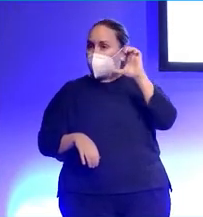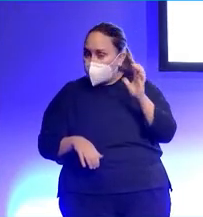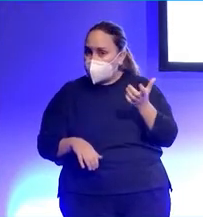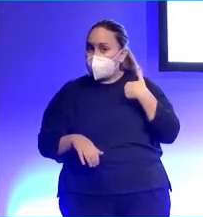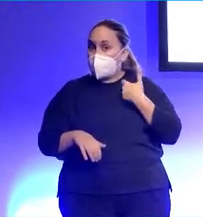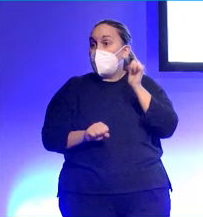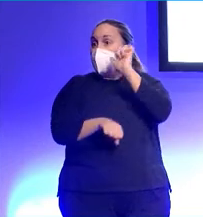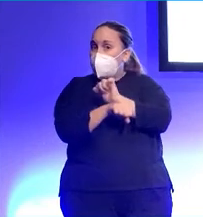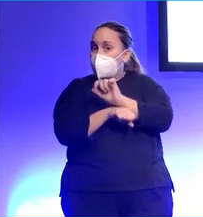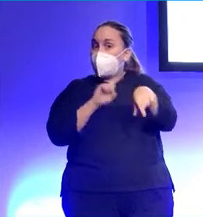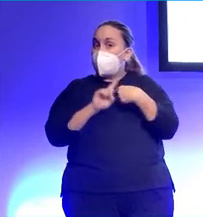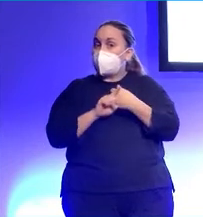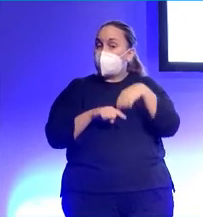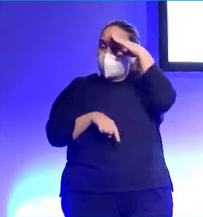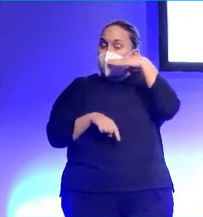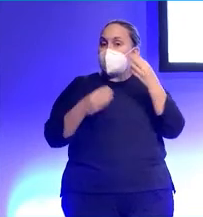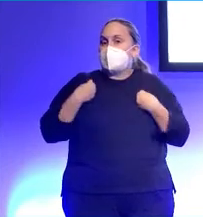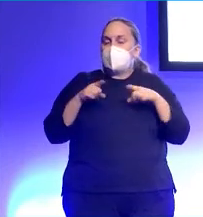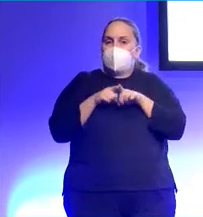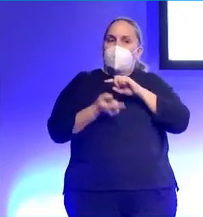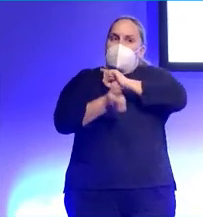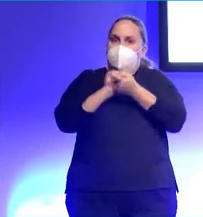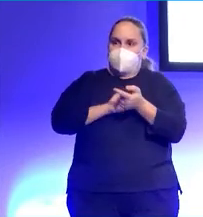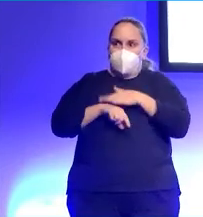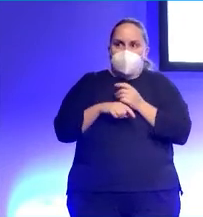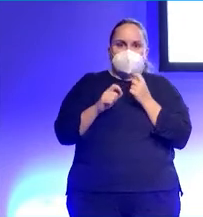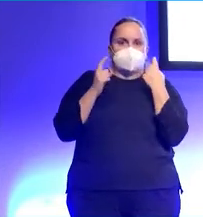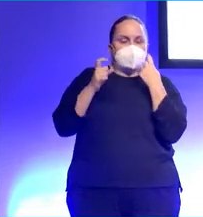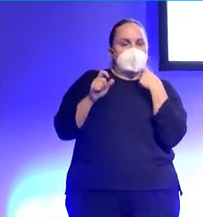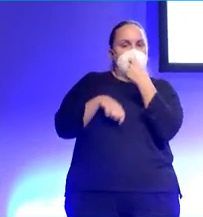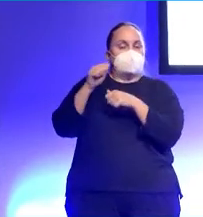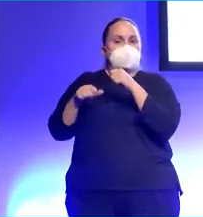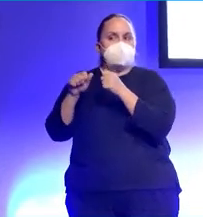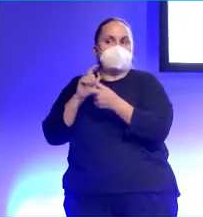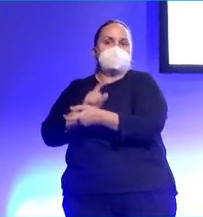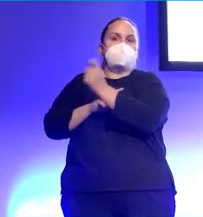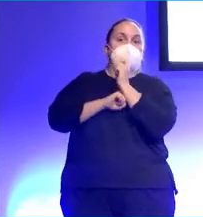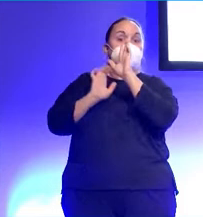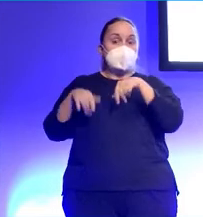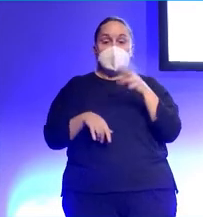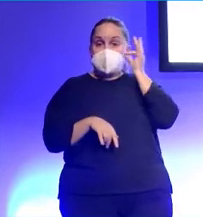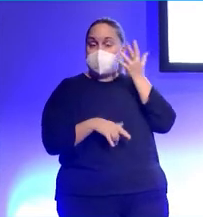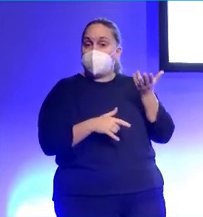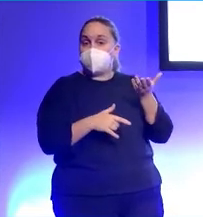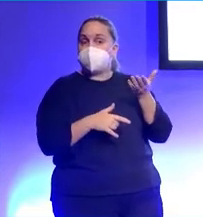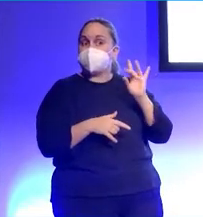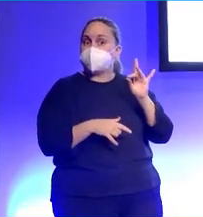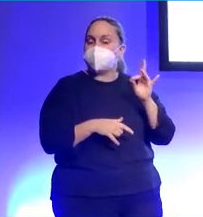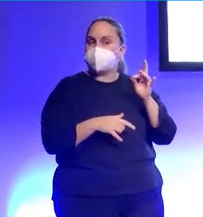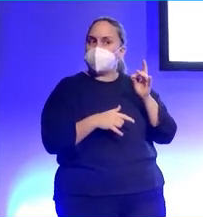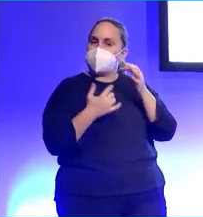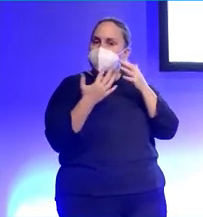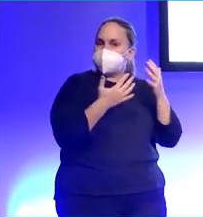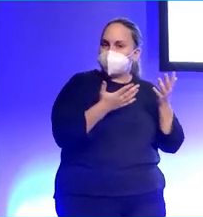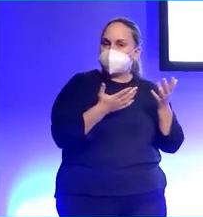Estoy en el paro y vivo con mis padres, como primera aproximación para ligar con ella. Y la chica le hizo caso. Eso me encanta